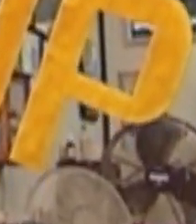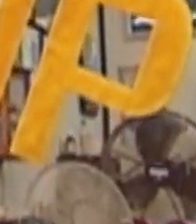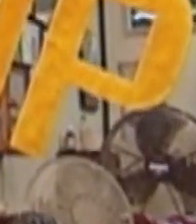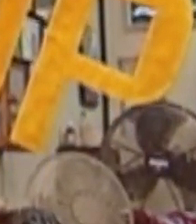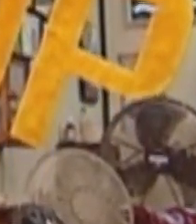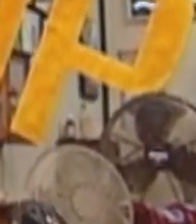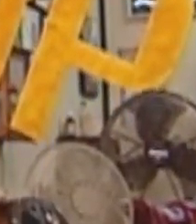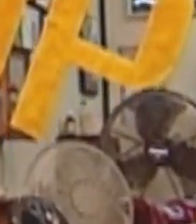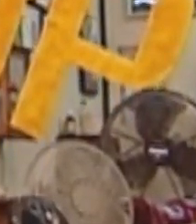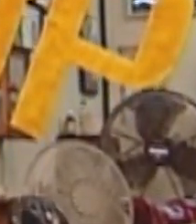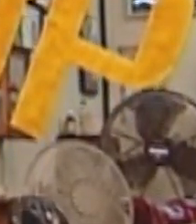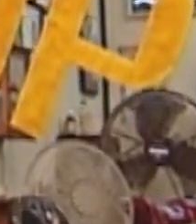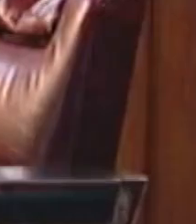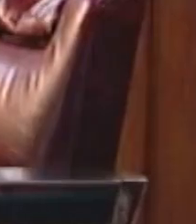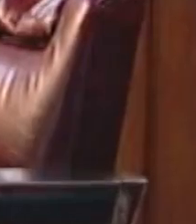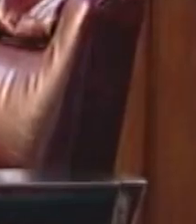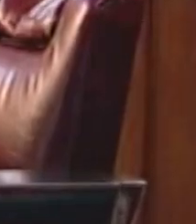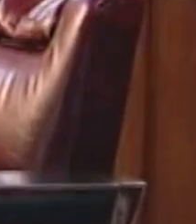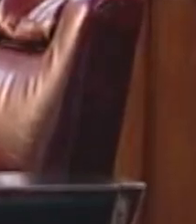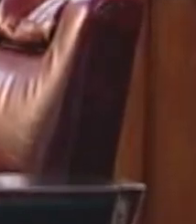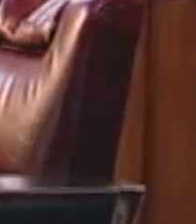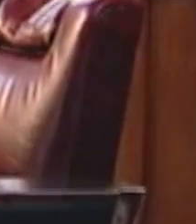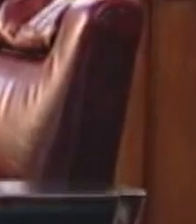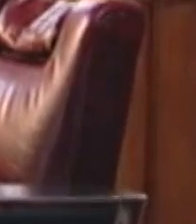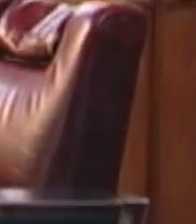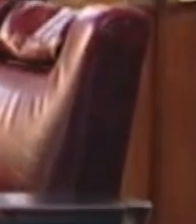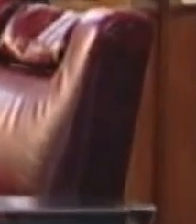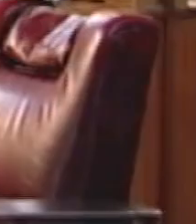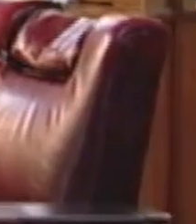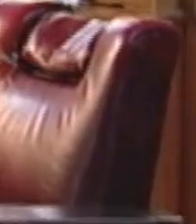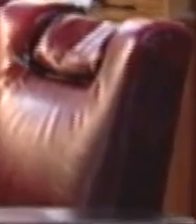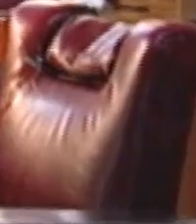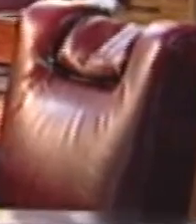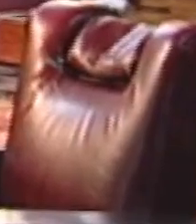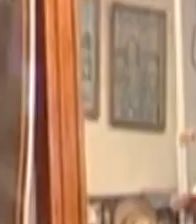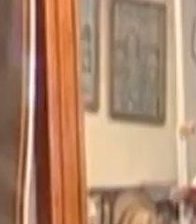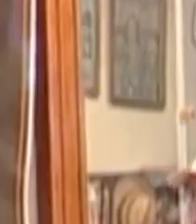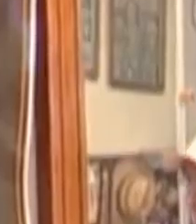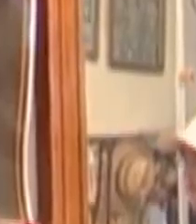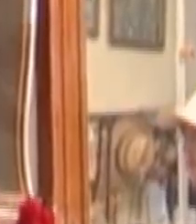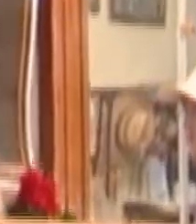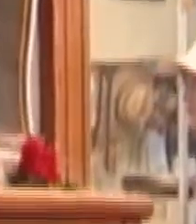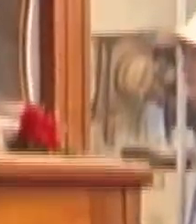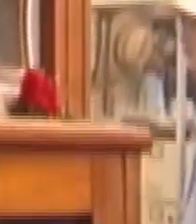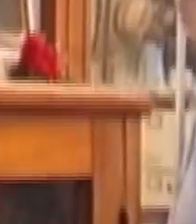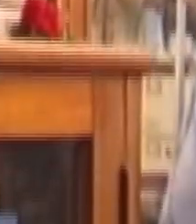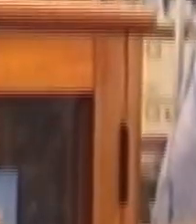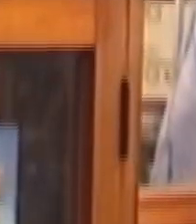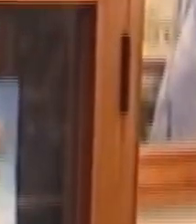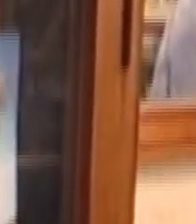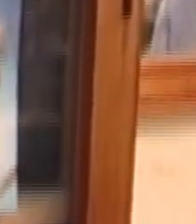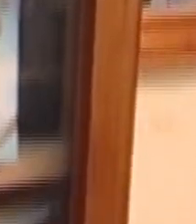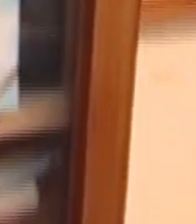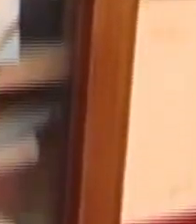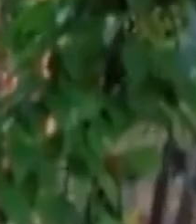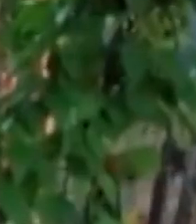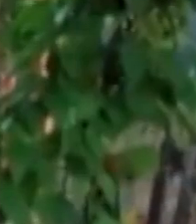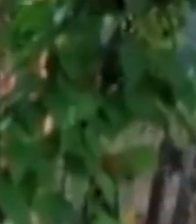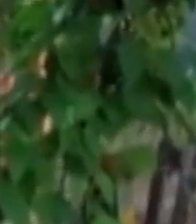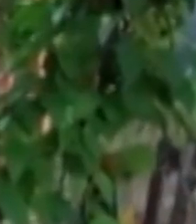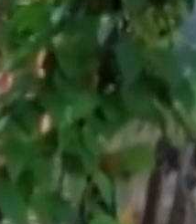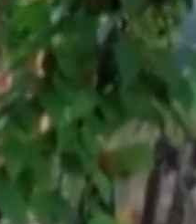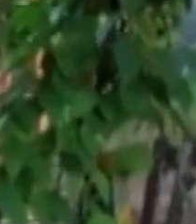Kings and Queens la vida de Alfred King un gran hombre que luchó por la cultura afro en